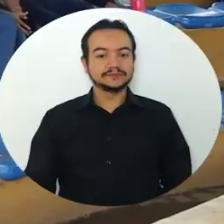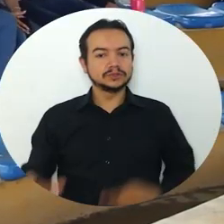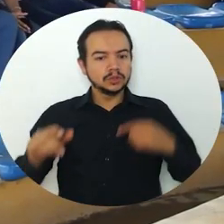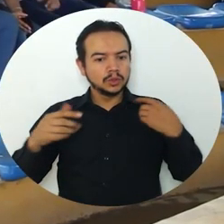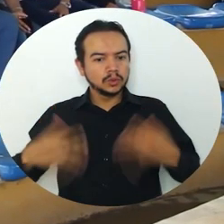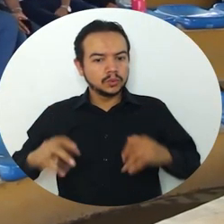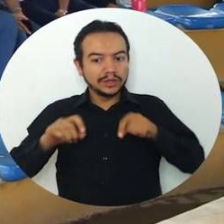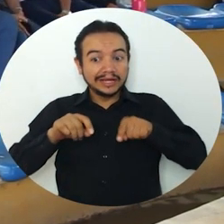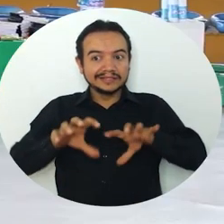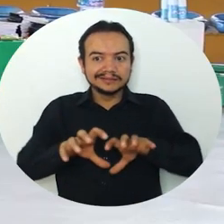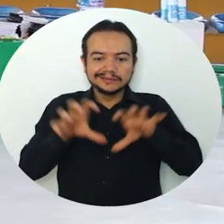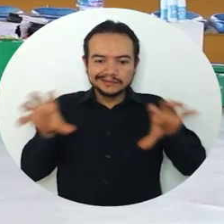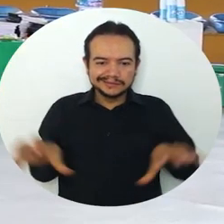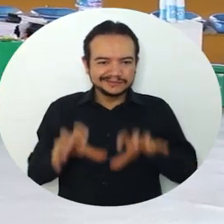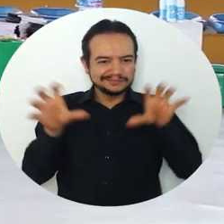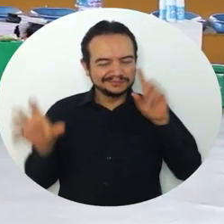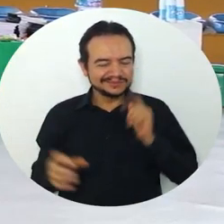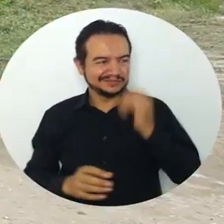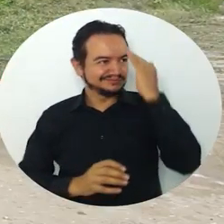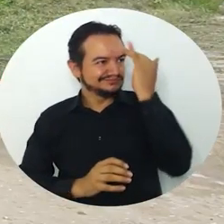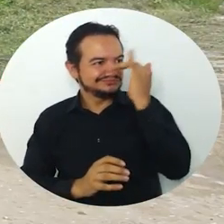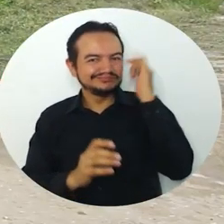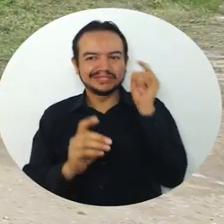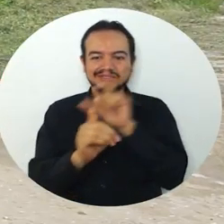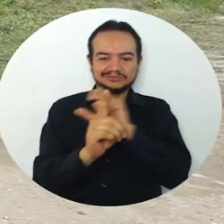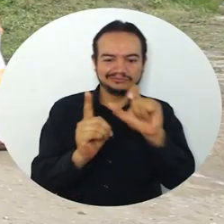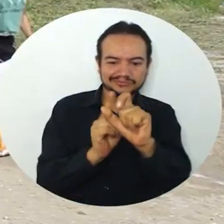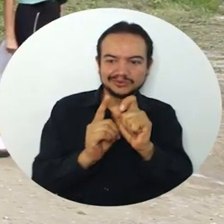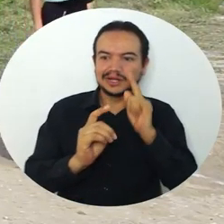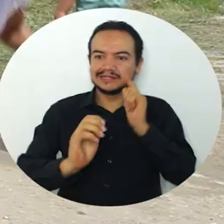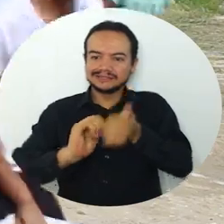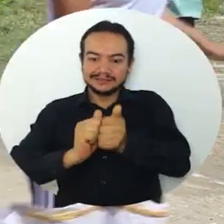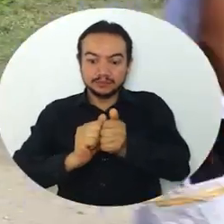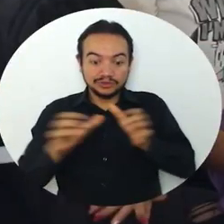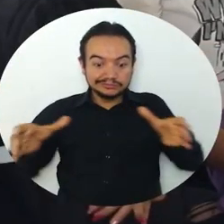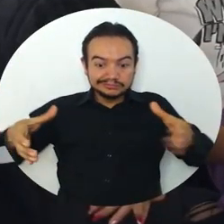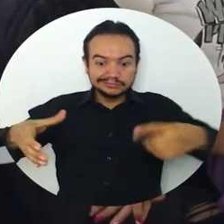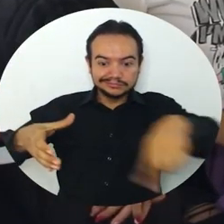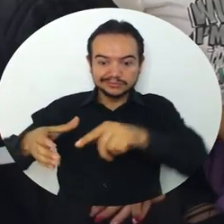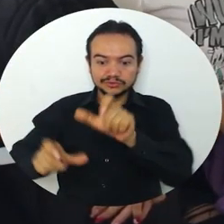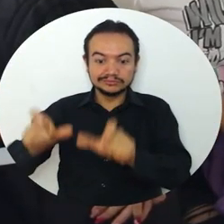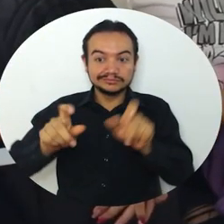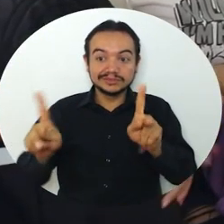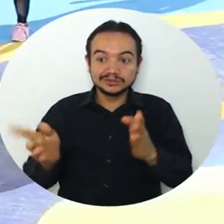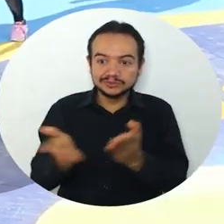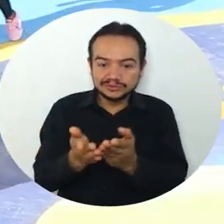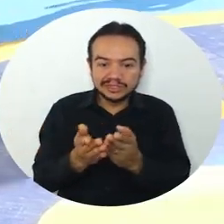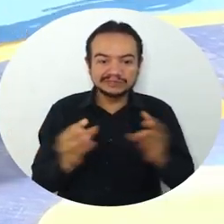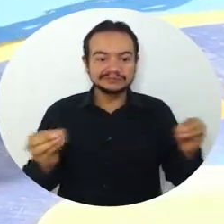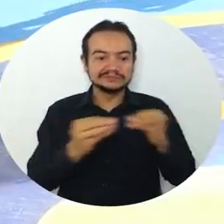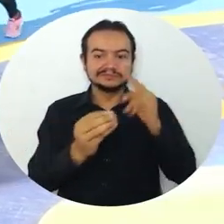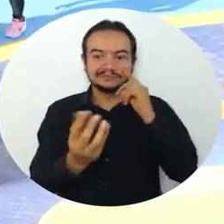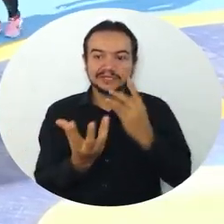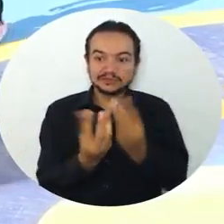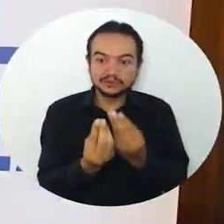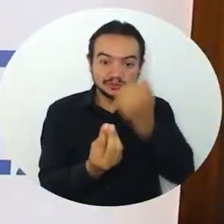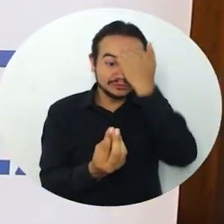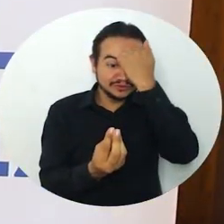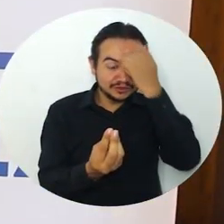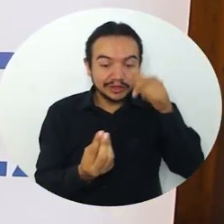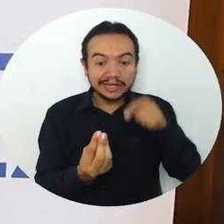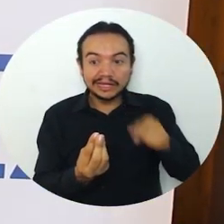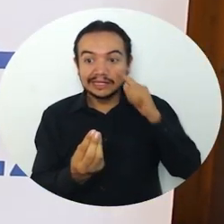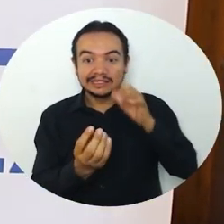Con actividades académicas, culturales y deportivas dirigidas a sus estudiantes, docentes y egresados, el Programa de Ingeniería